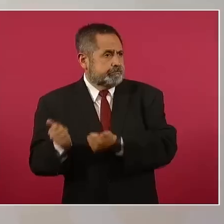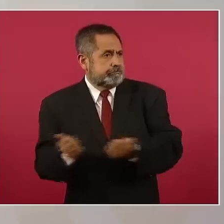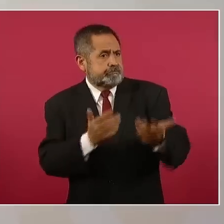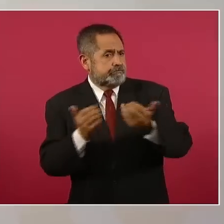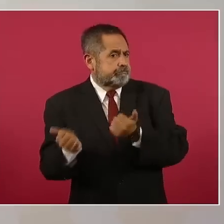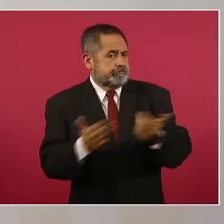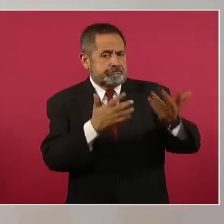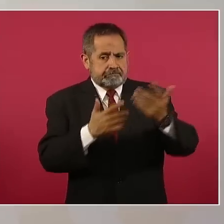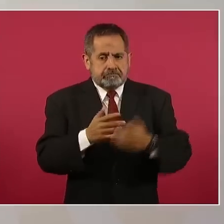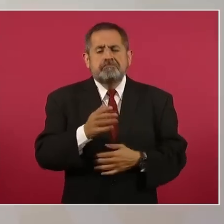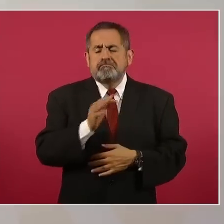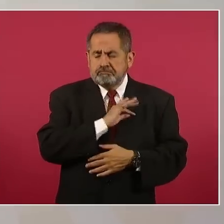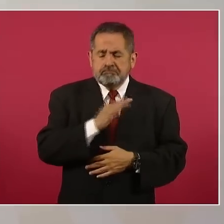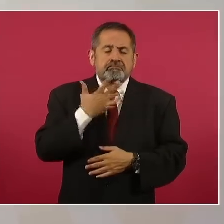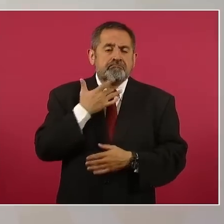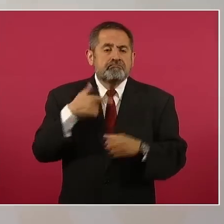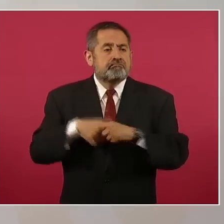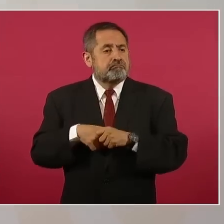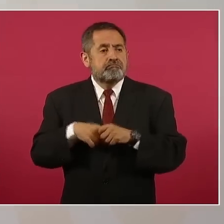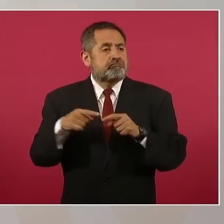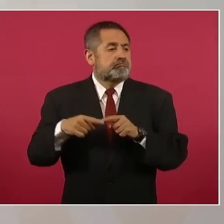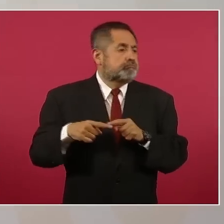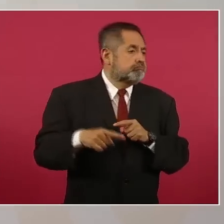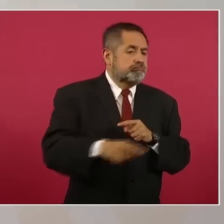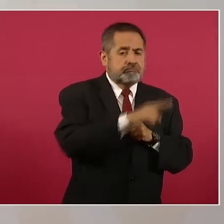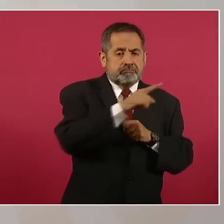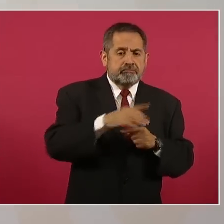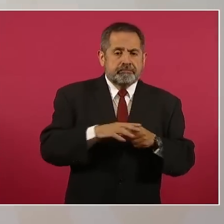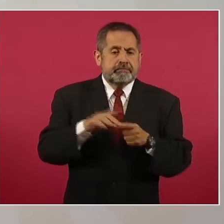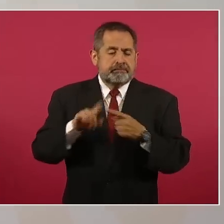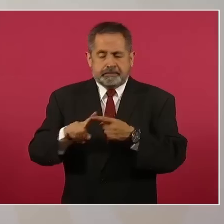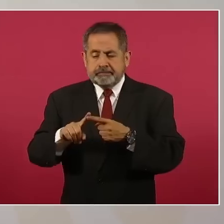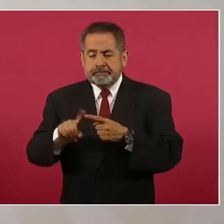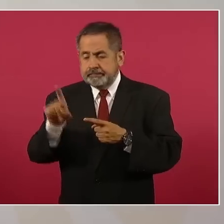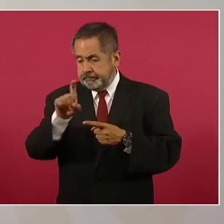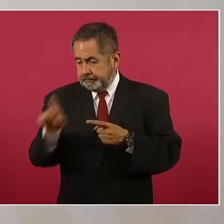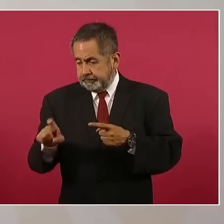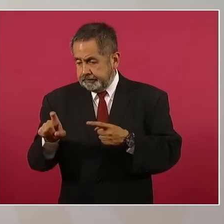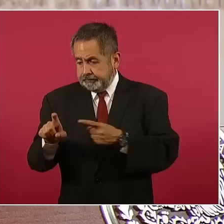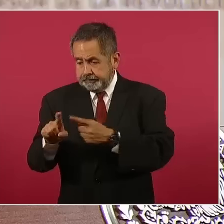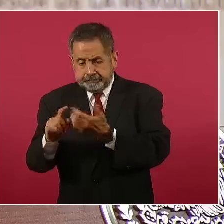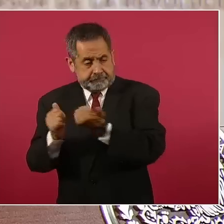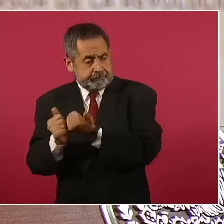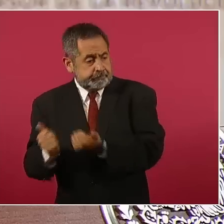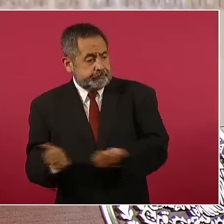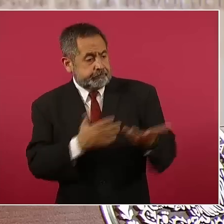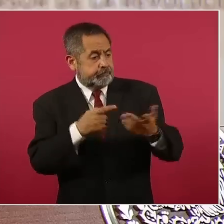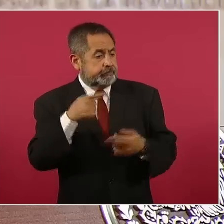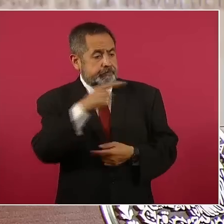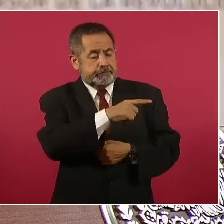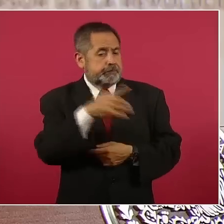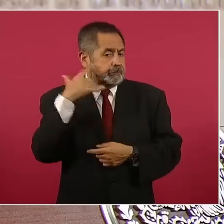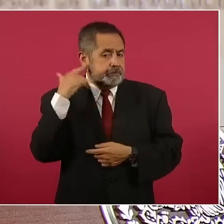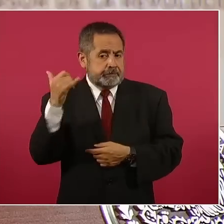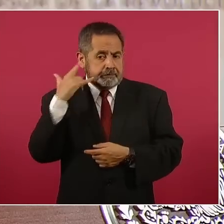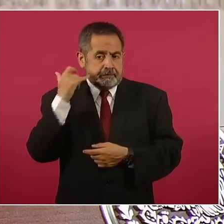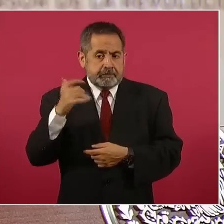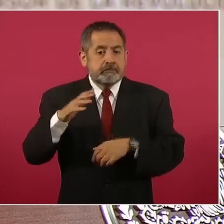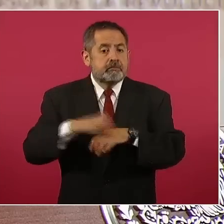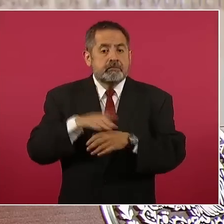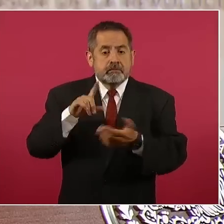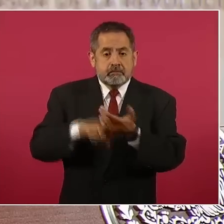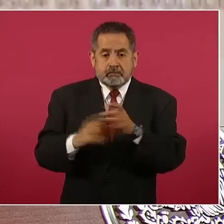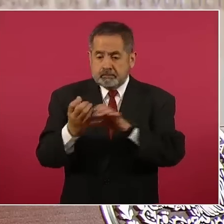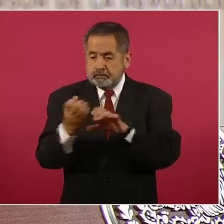para llevar gas de Texas a California, porque tenemos ductos